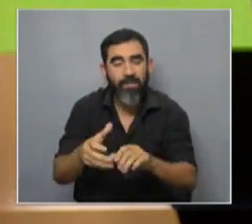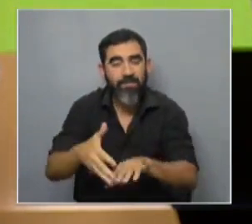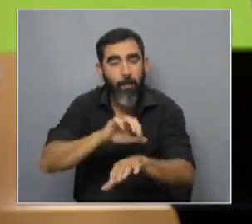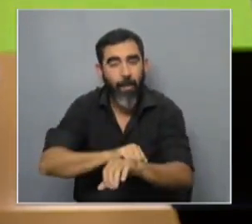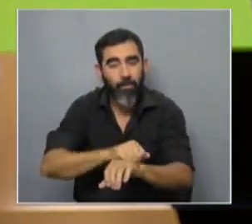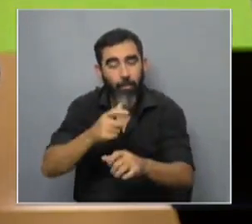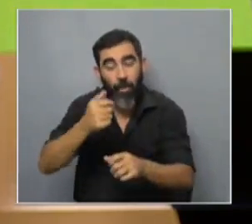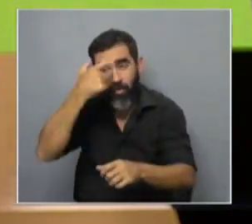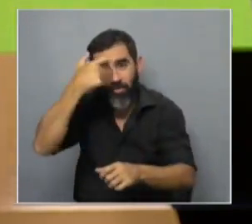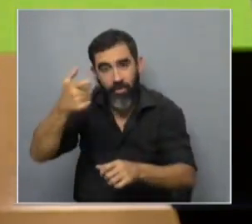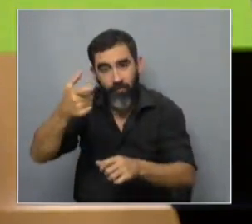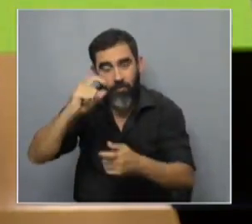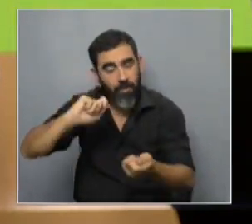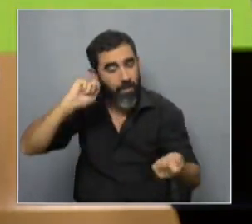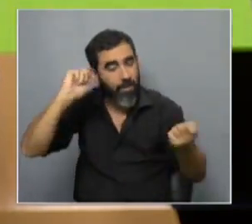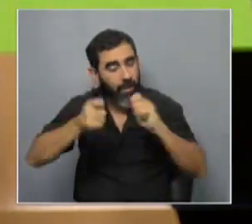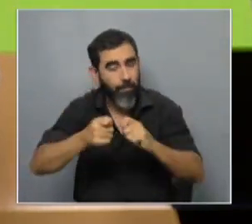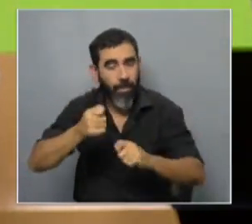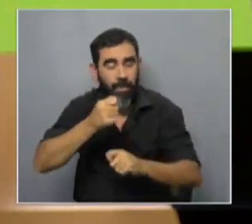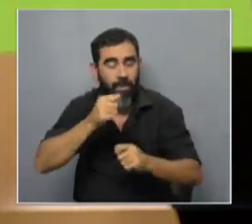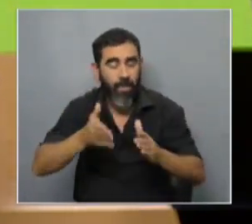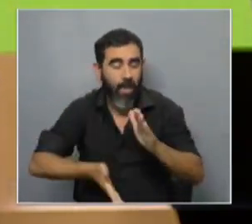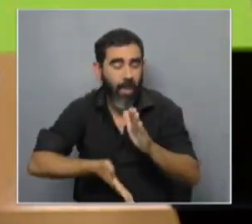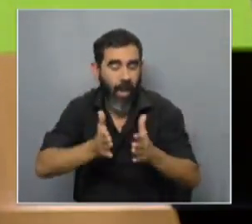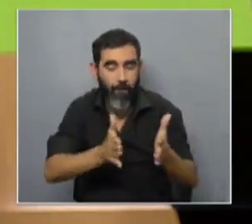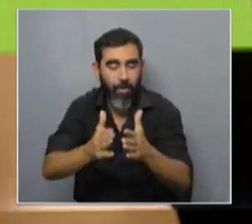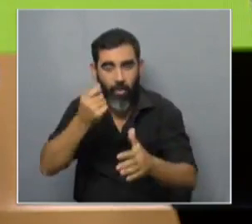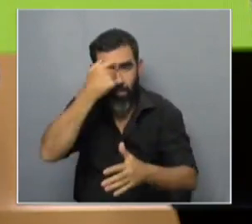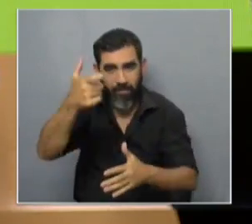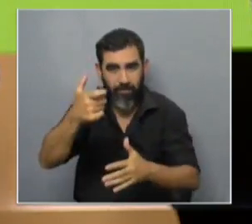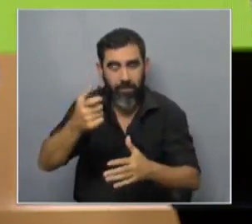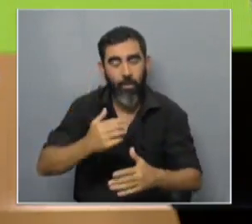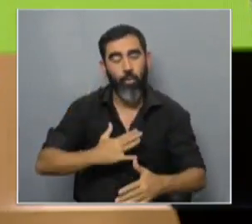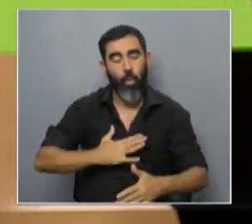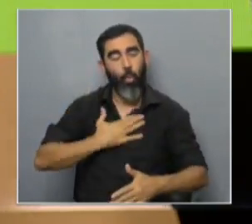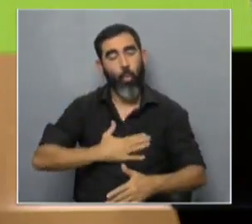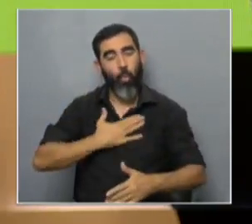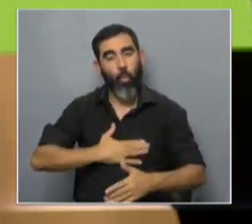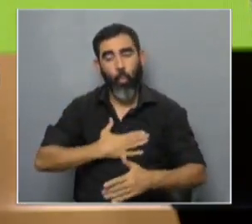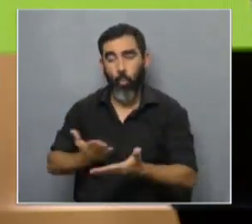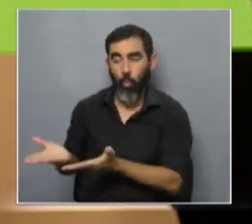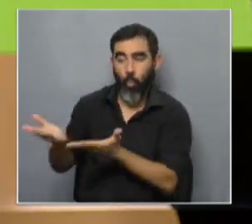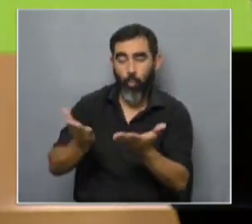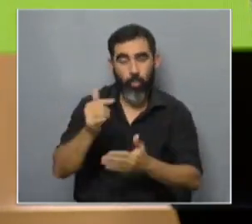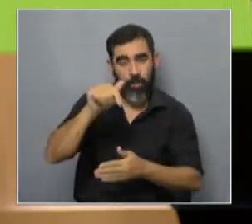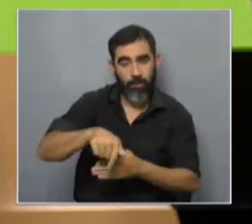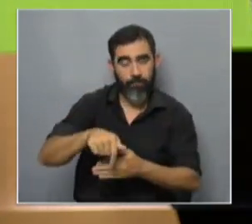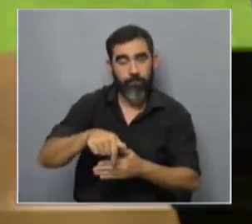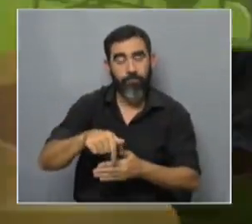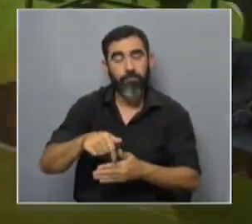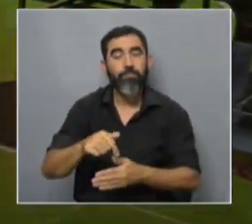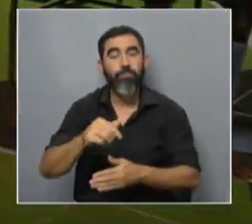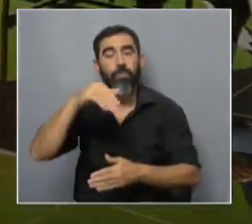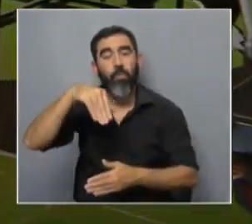cambió el rumbo de la ciencia de maneras aún impredecibles. Es un enorme honor recibir en estudios aquí en Sobre Ciencia al doctor